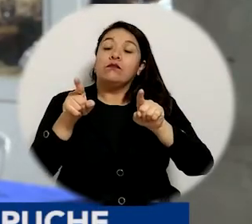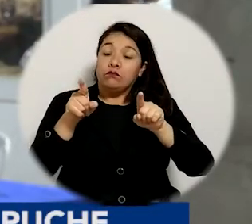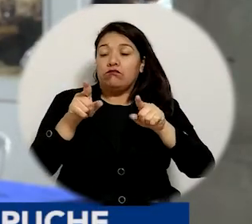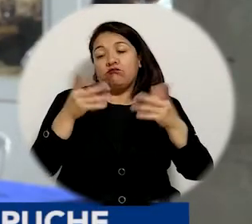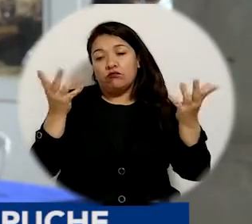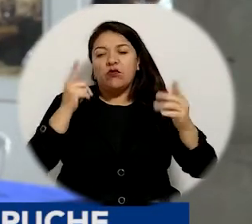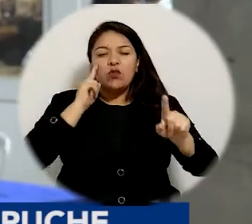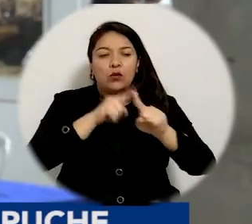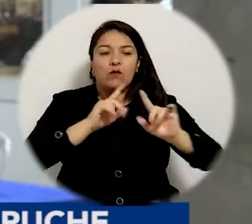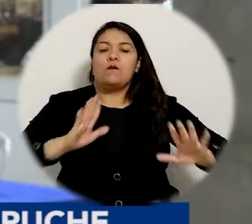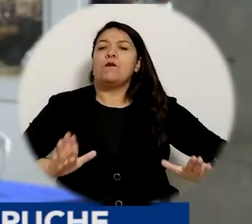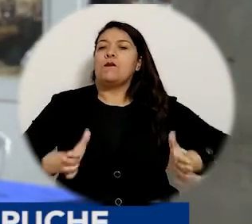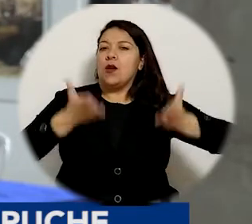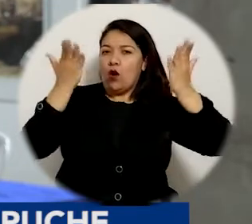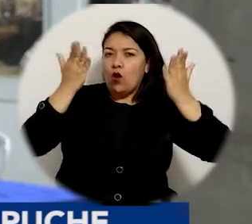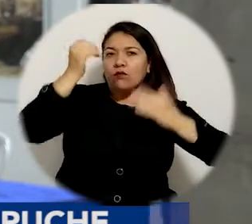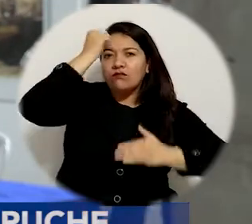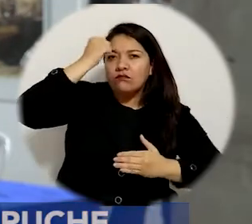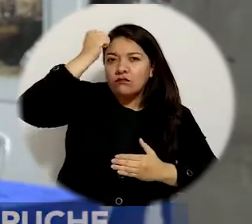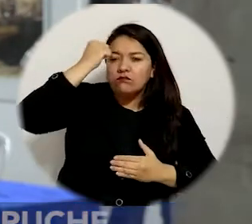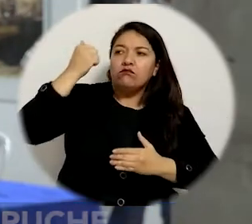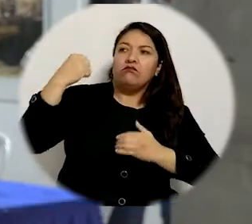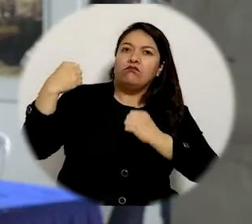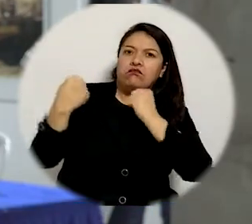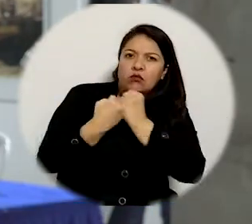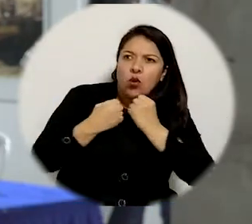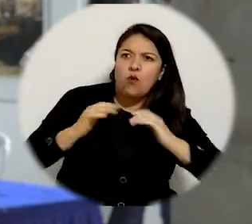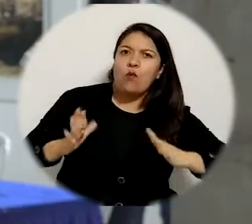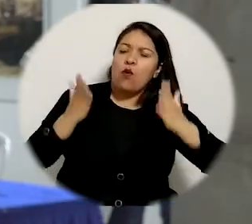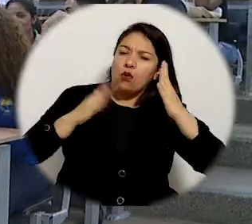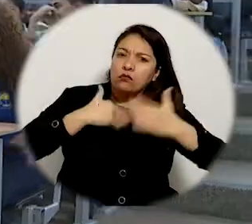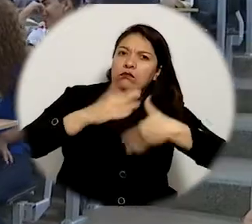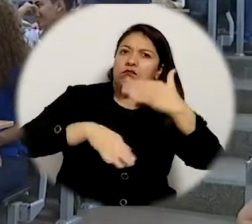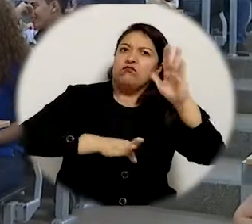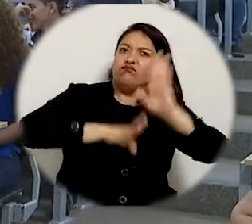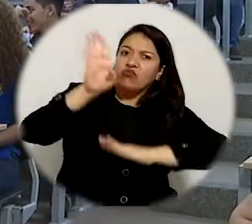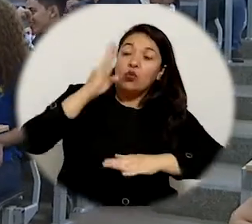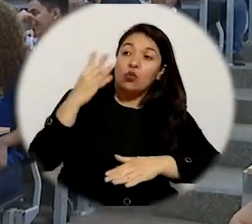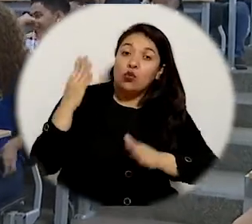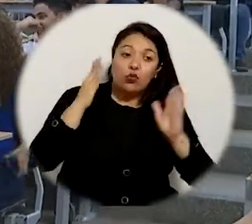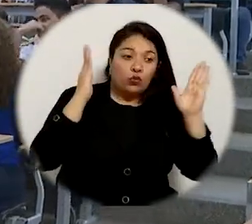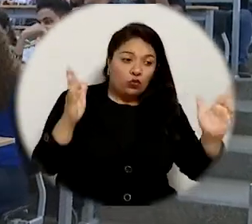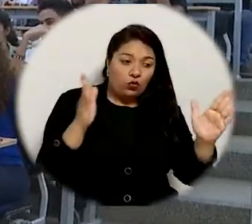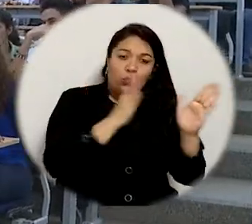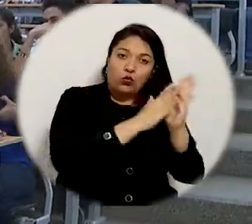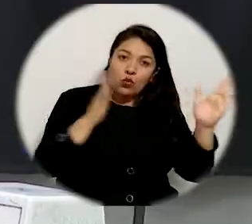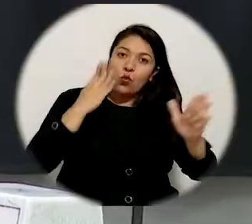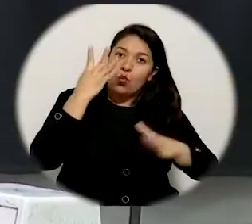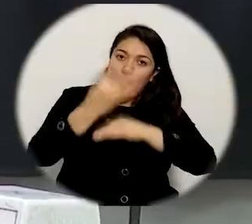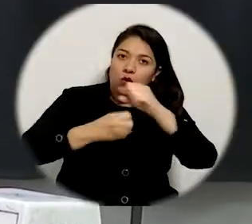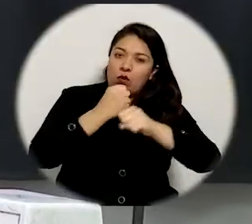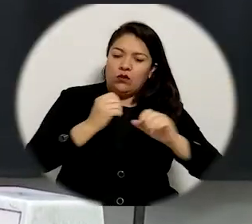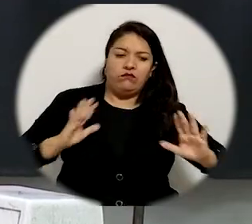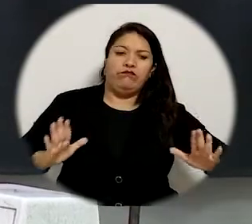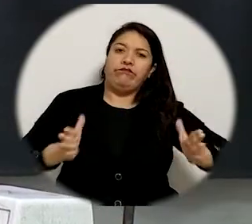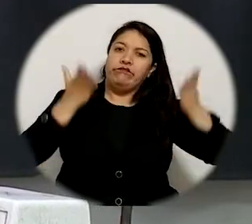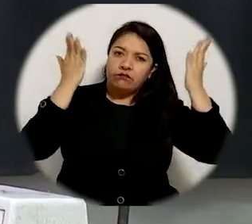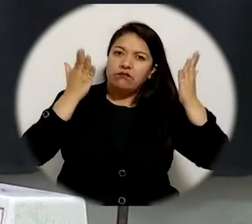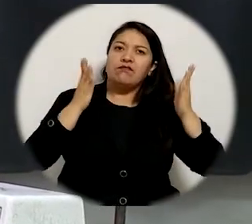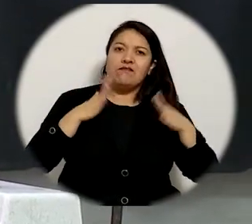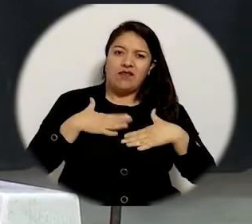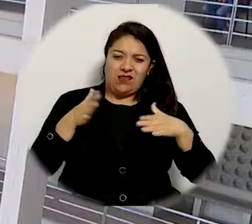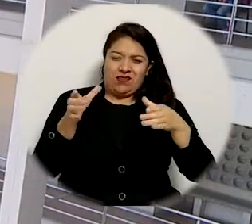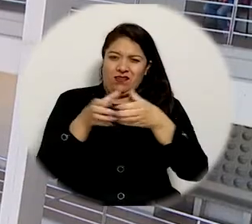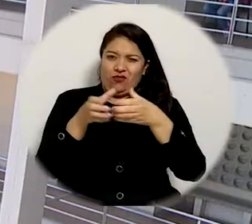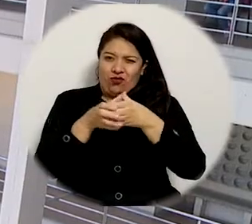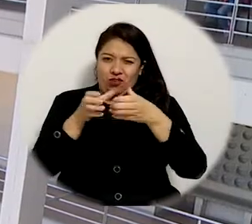realizado, sobre todo en el beneficio de nuestra labor docente. Es mucho lo que hemos avanzado durante estos cuatro años. Desde el punto de vista de nosotros